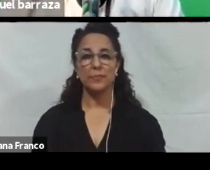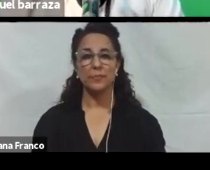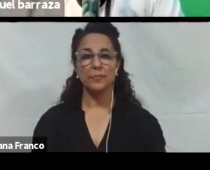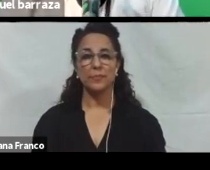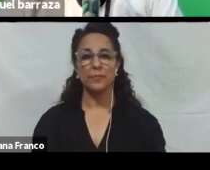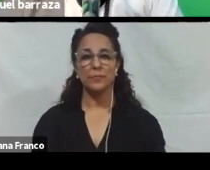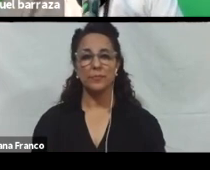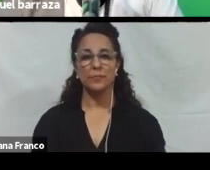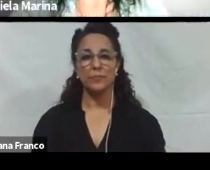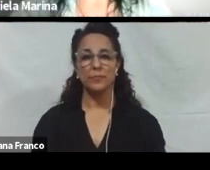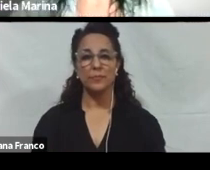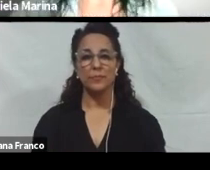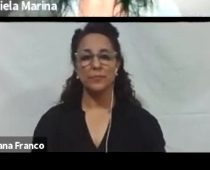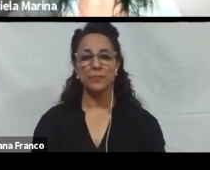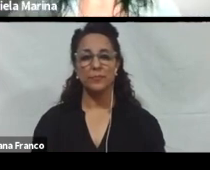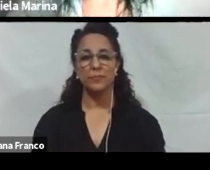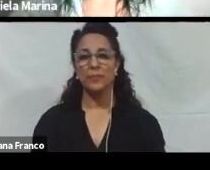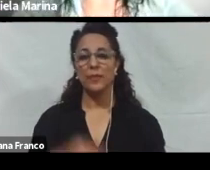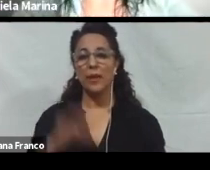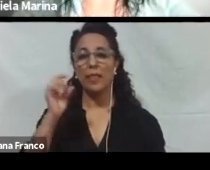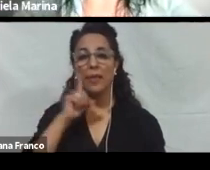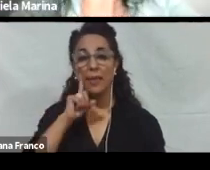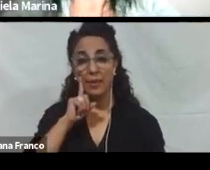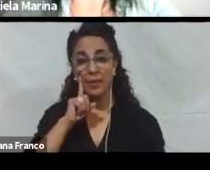Dani. Bueno. Perfecto. Miguel.